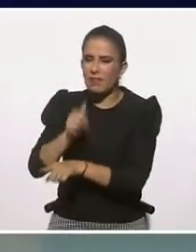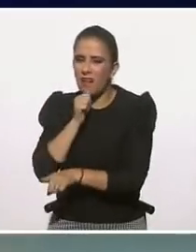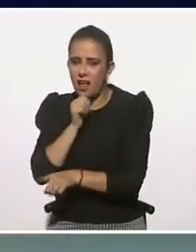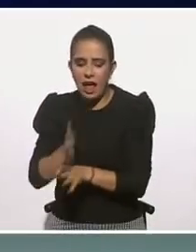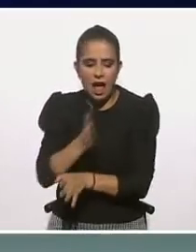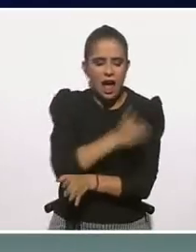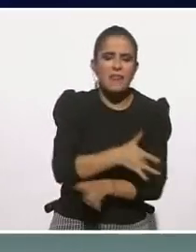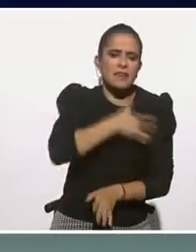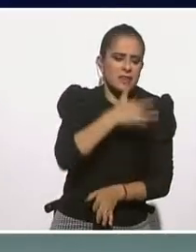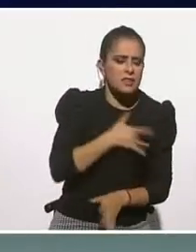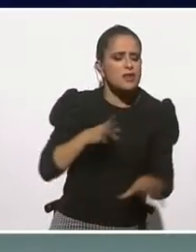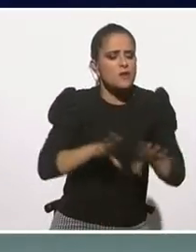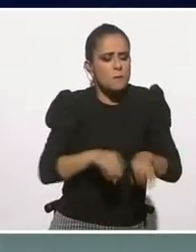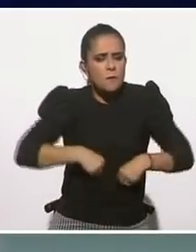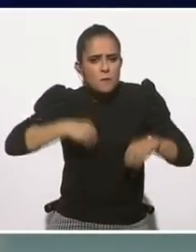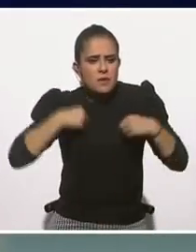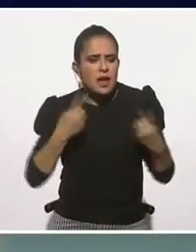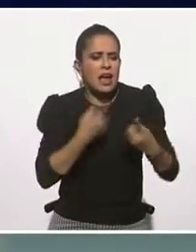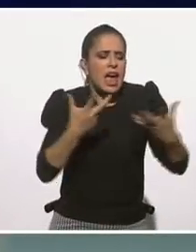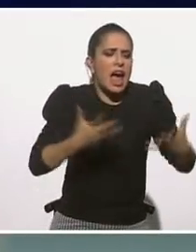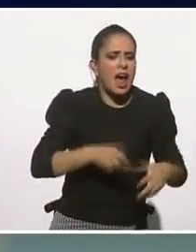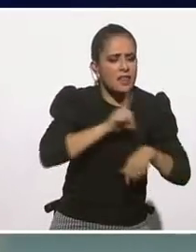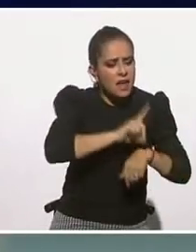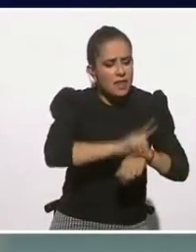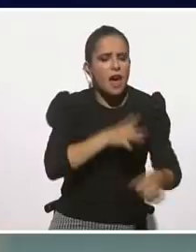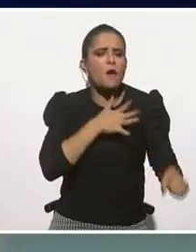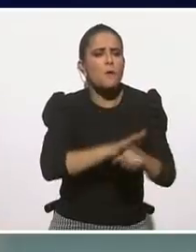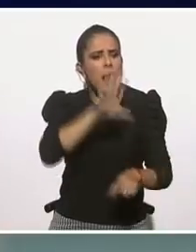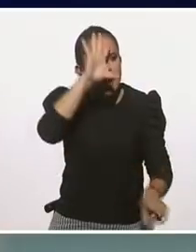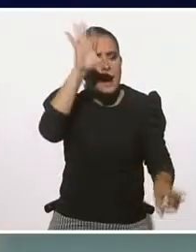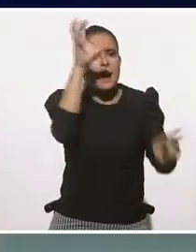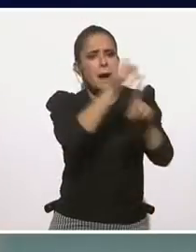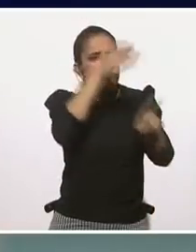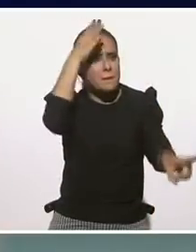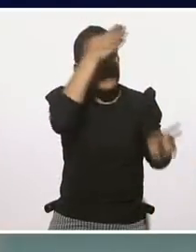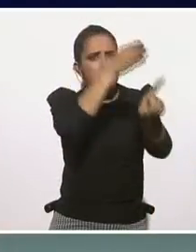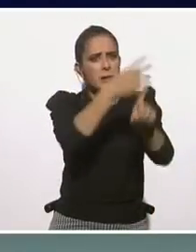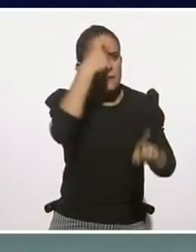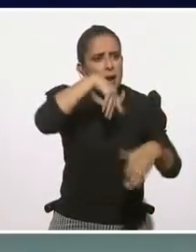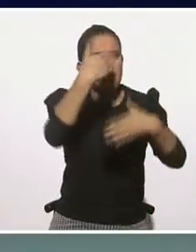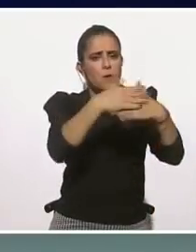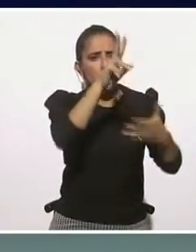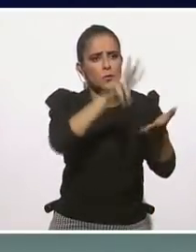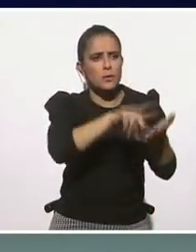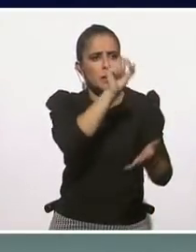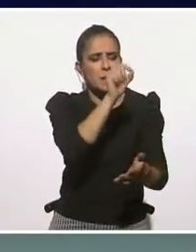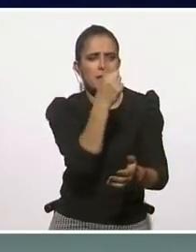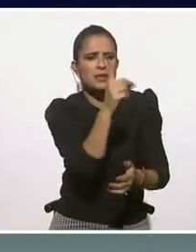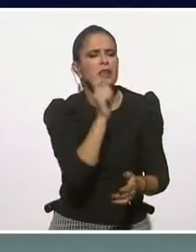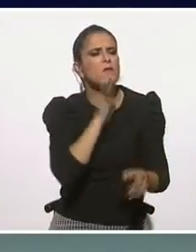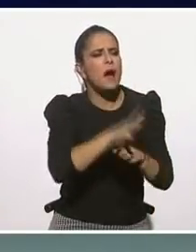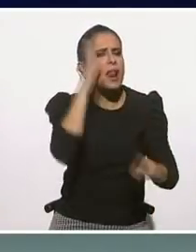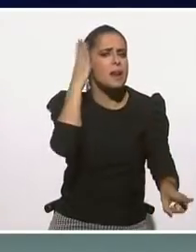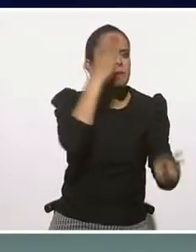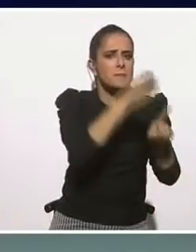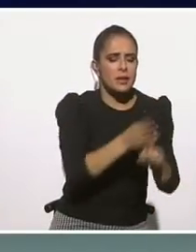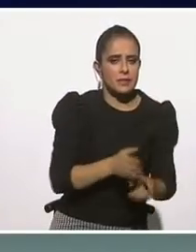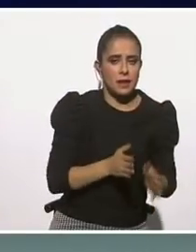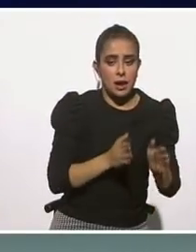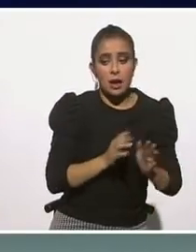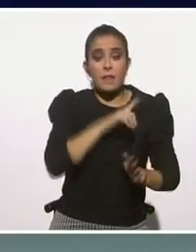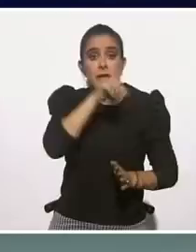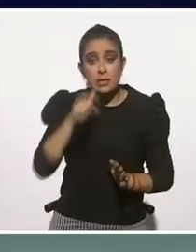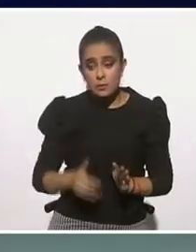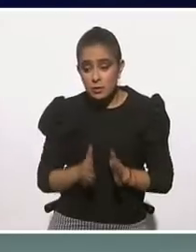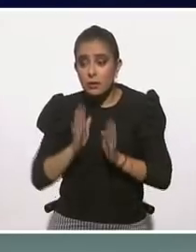qué sentía, cómo lo estaba viviendo, qué metas tenía para pasar el fin de año de 2020, ¿quién ha sido Fernando durante el confinamiento con su